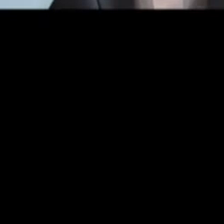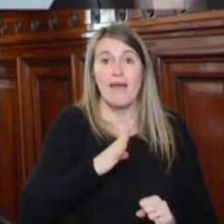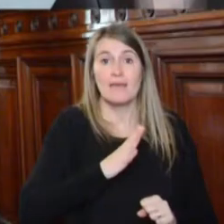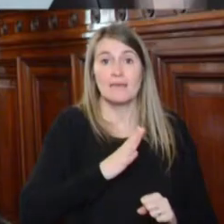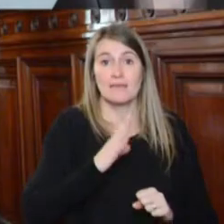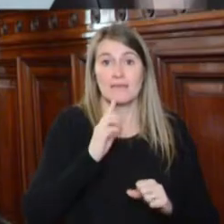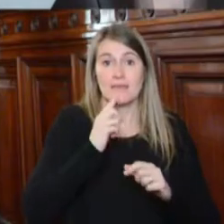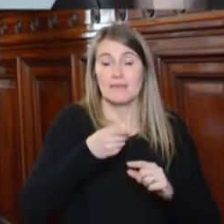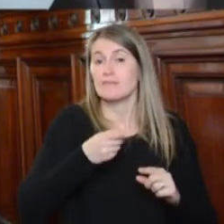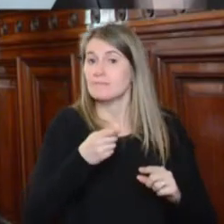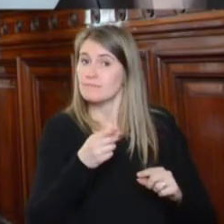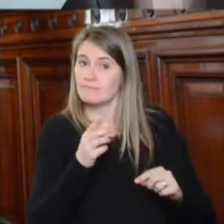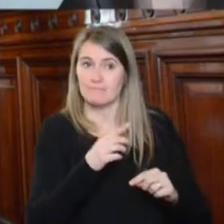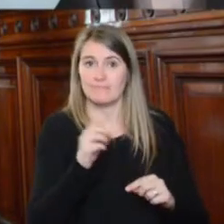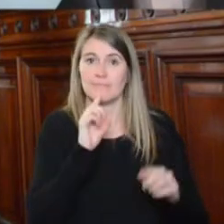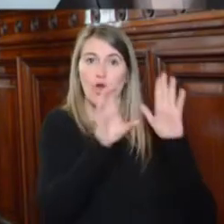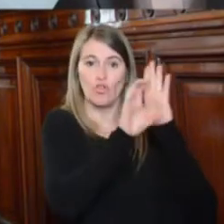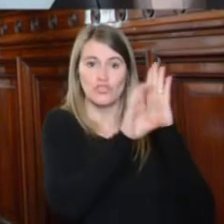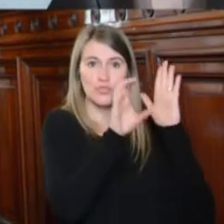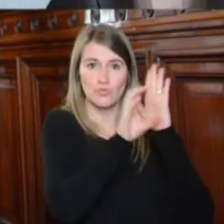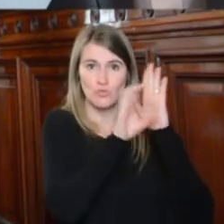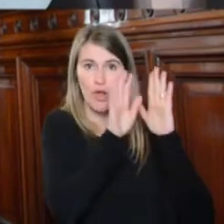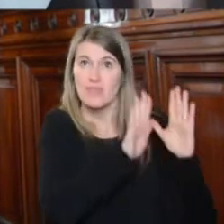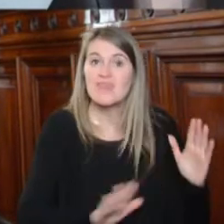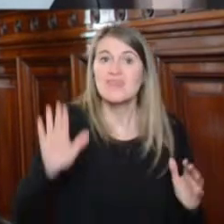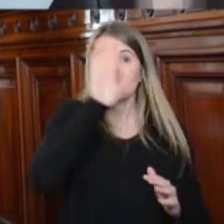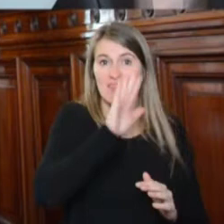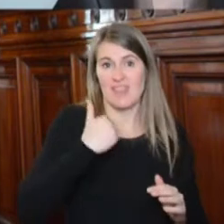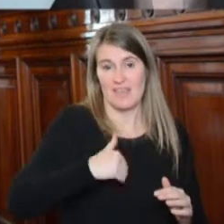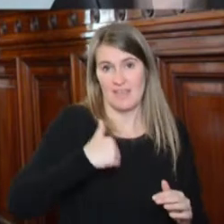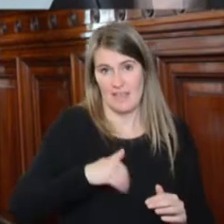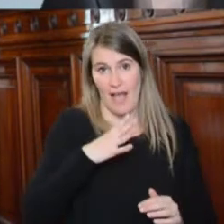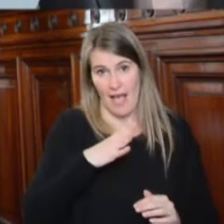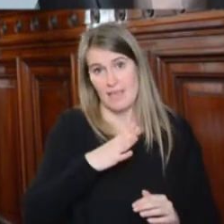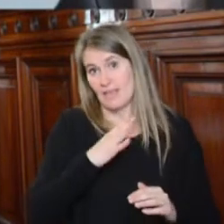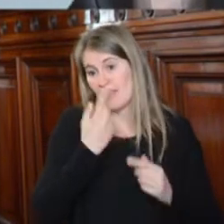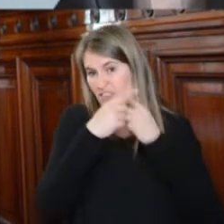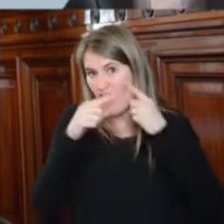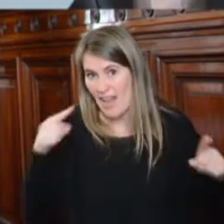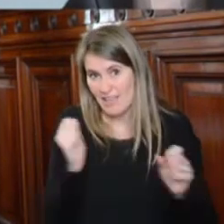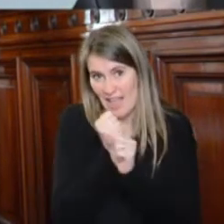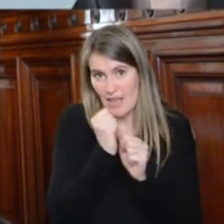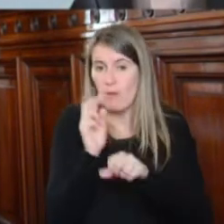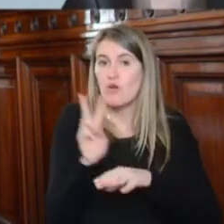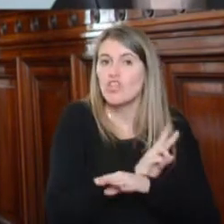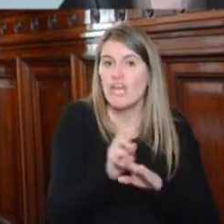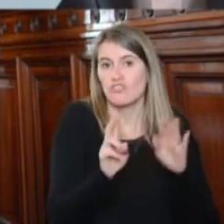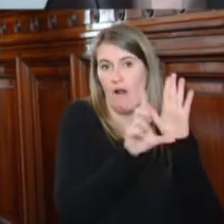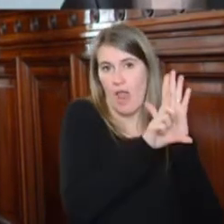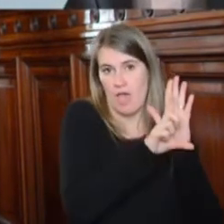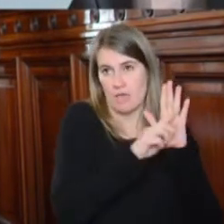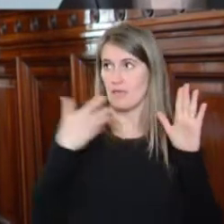manda del artículo 14 bis de la Constitución Nacional de que el trabajo en sus diversas formas gozará de la protección de las leyes.